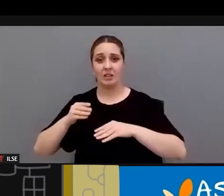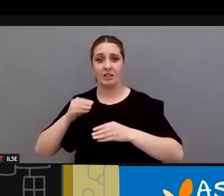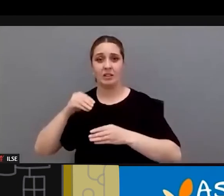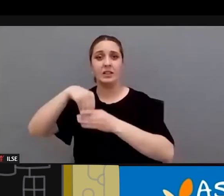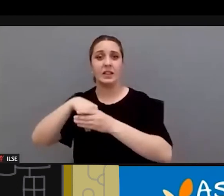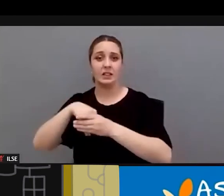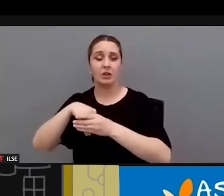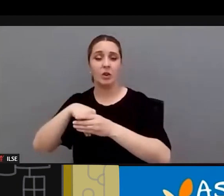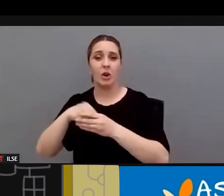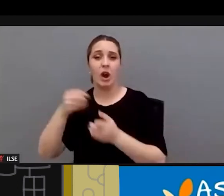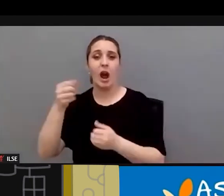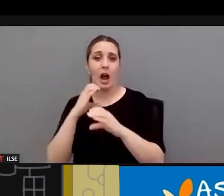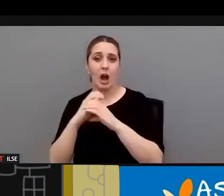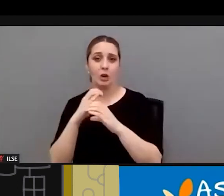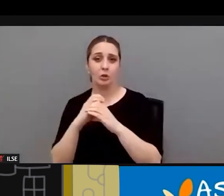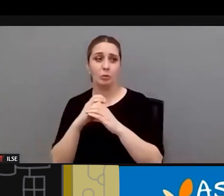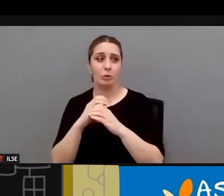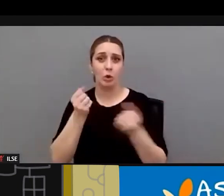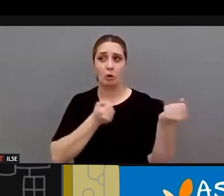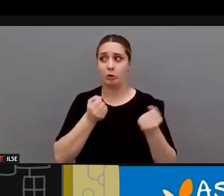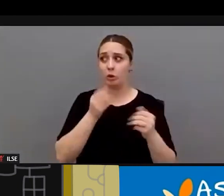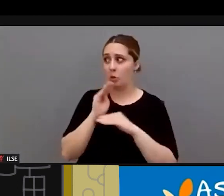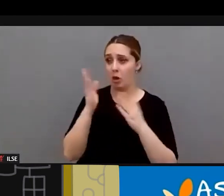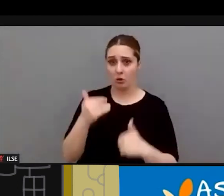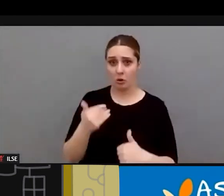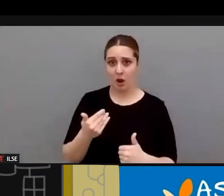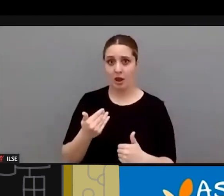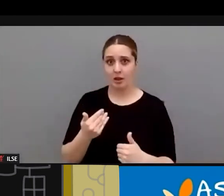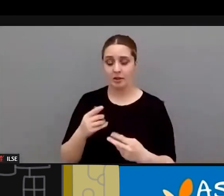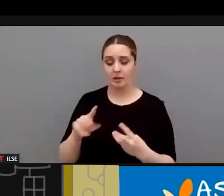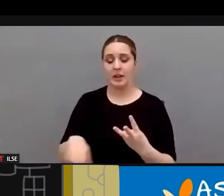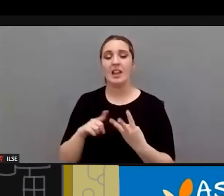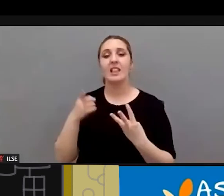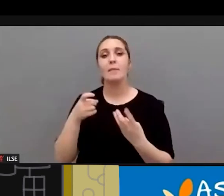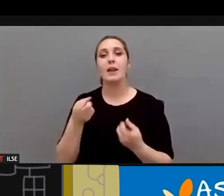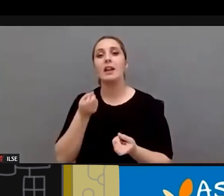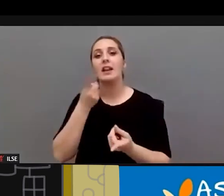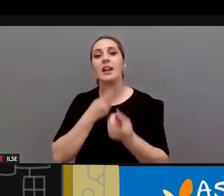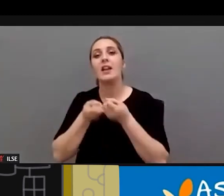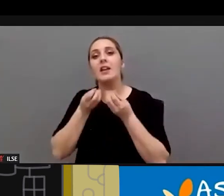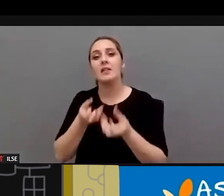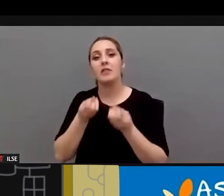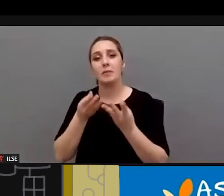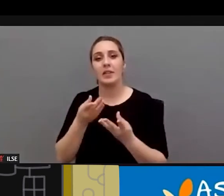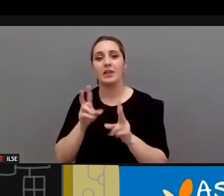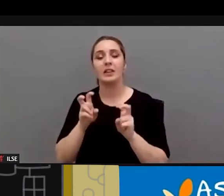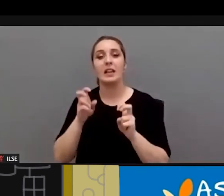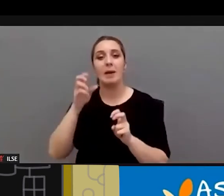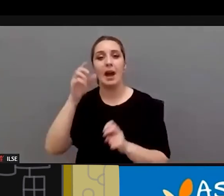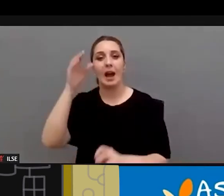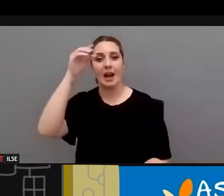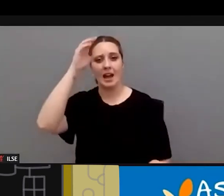autobuses pero también en la información ¿no? ahí lo cognitivo y yo creo que